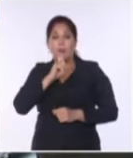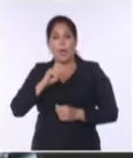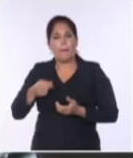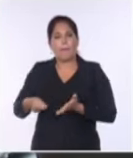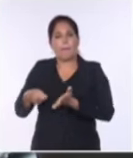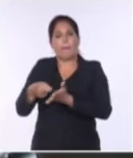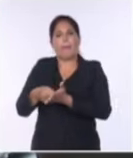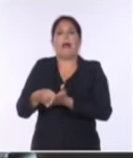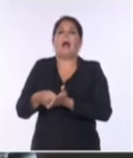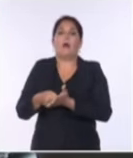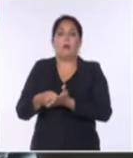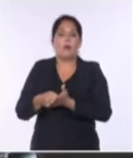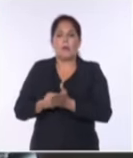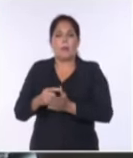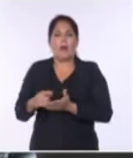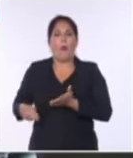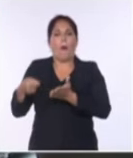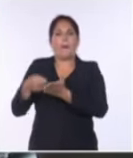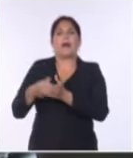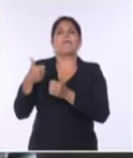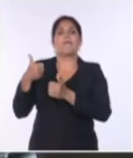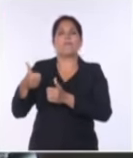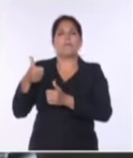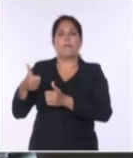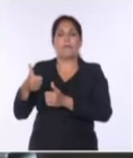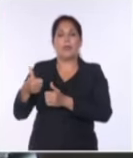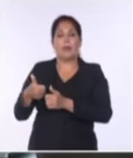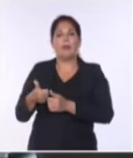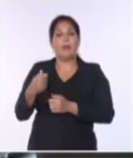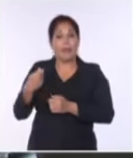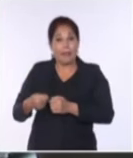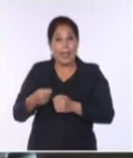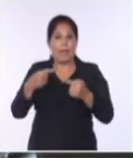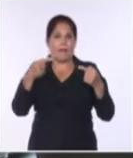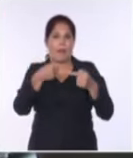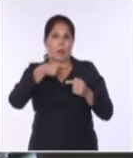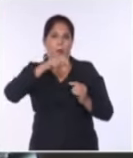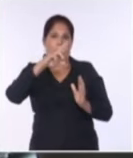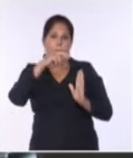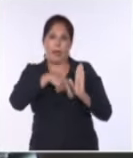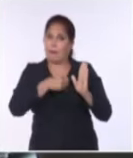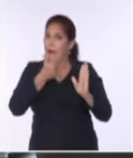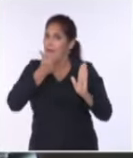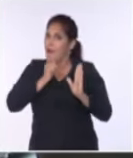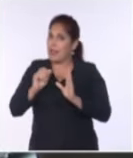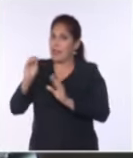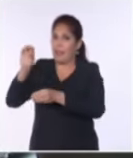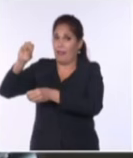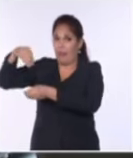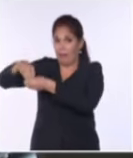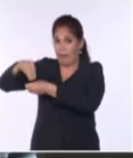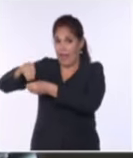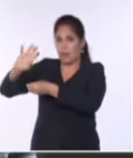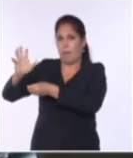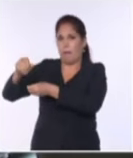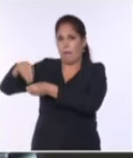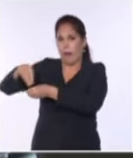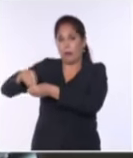reducir la evasión fiscal que existe en el país con bancarización que sin bancarización. Es decir, la bancarización ayuda,